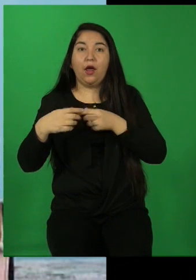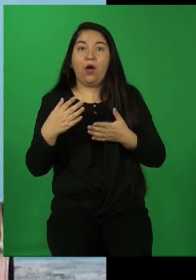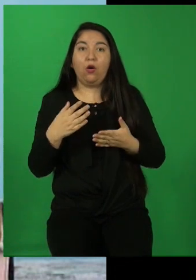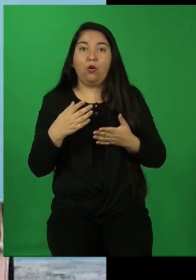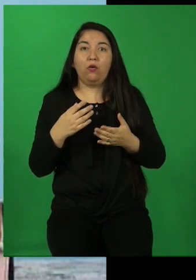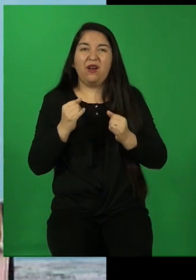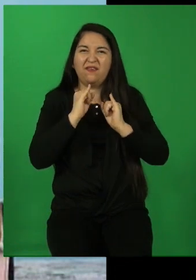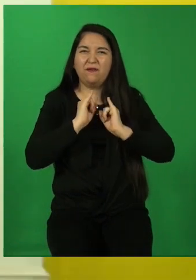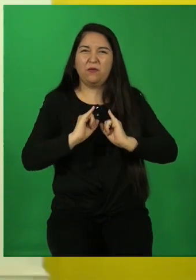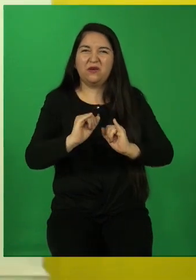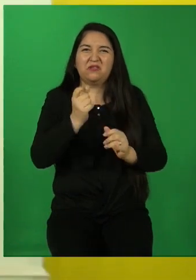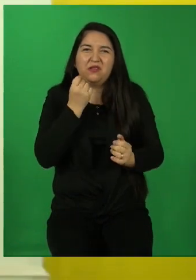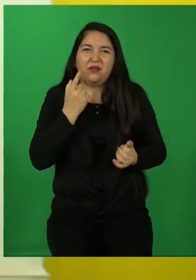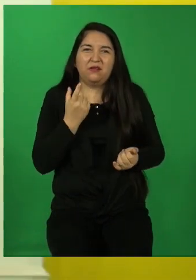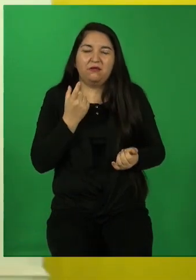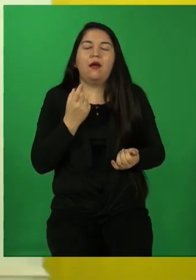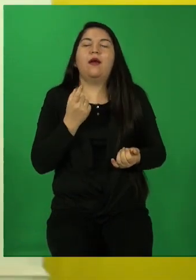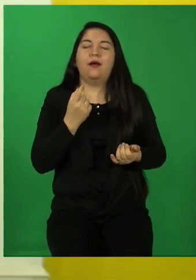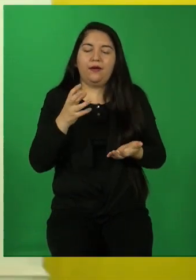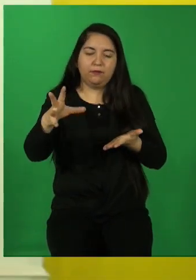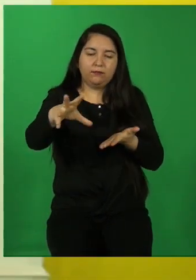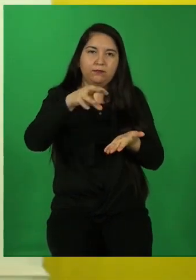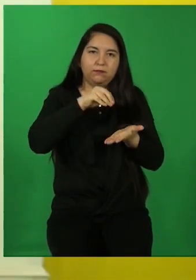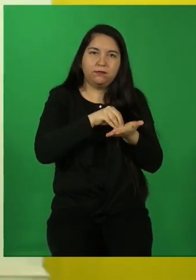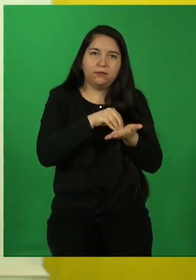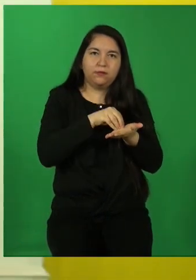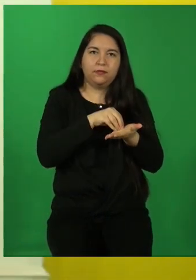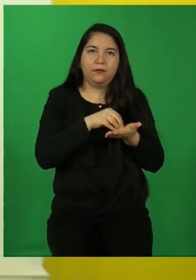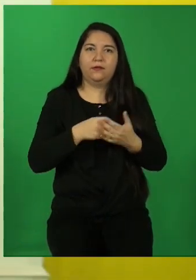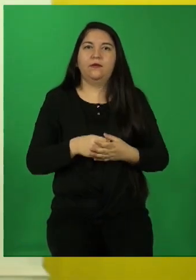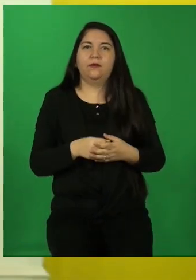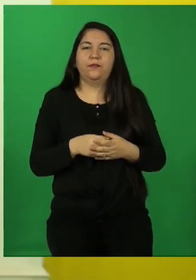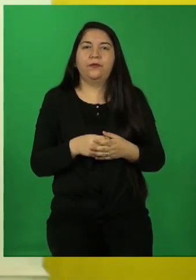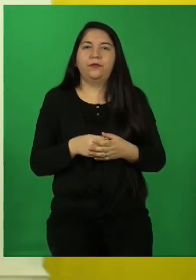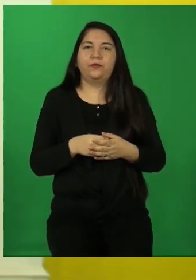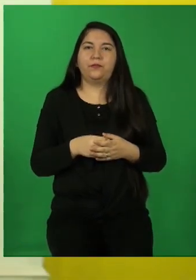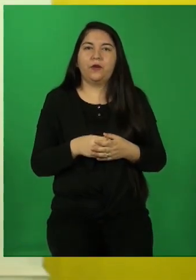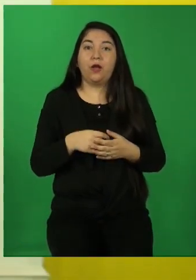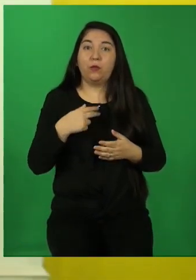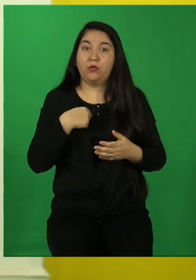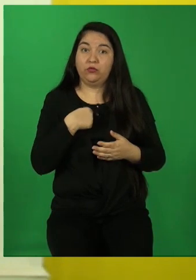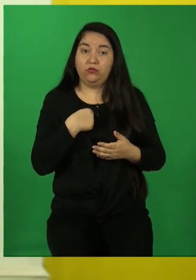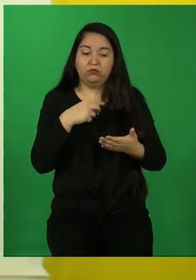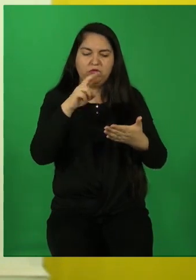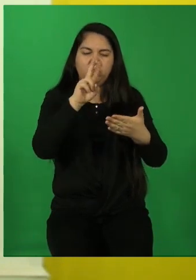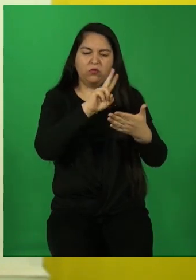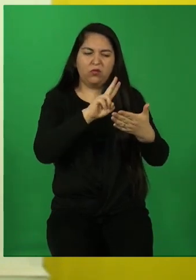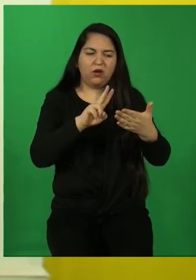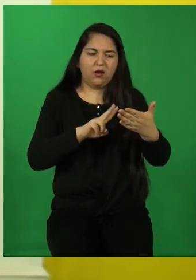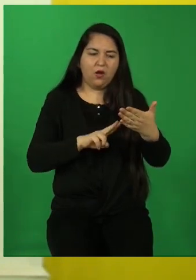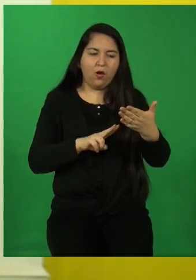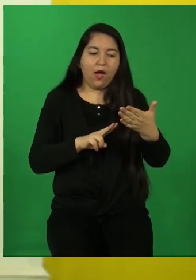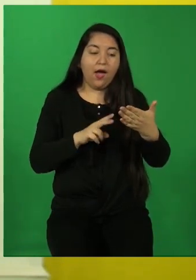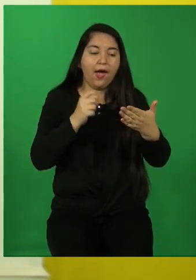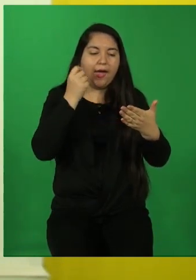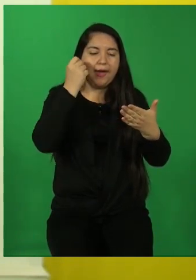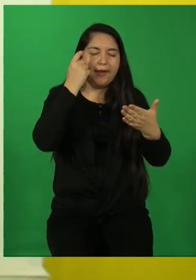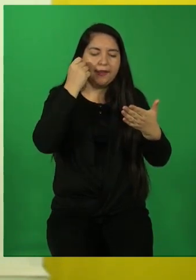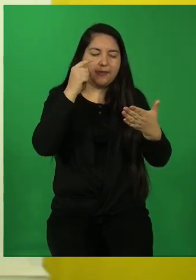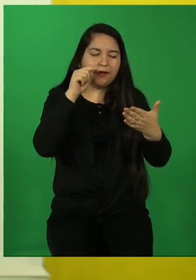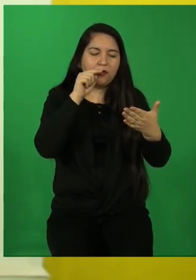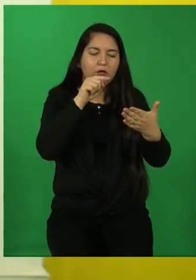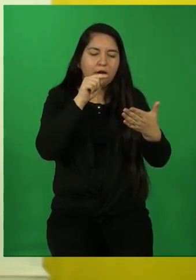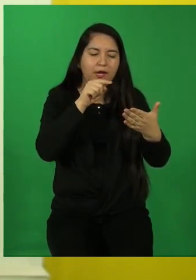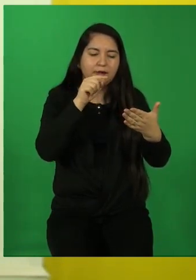una obra. Es decir, cuando yo leo y sé que existen estos tópicos,